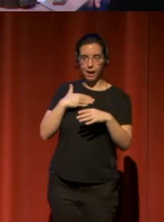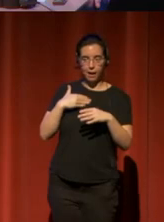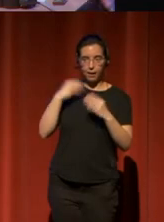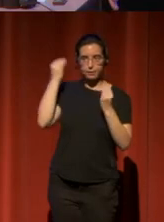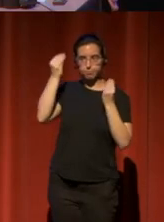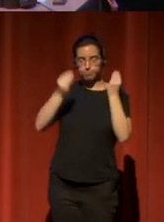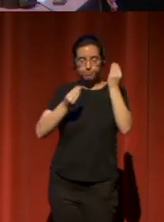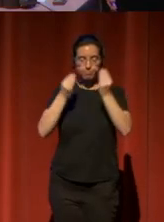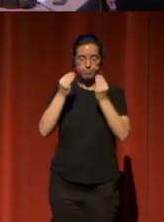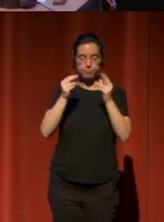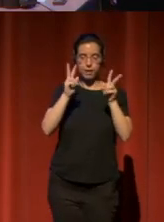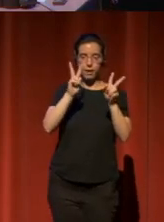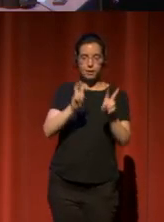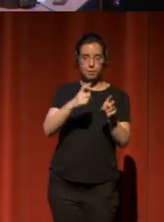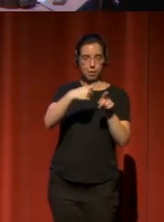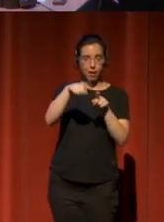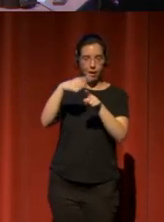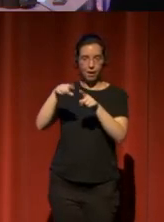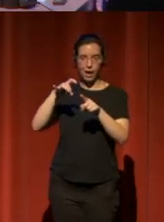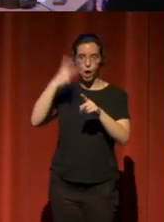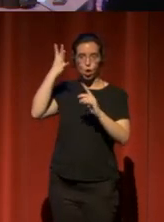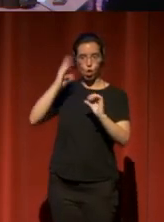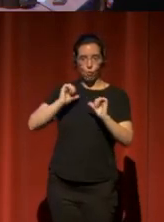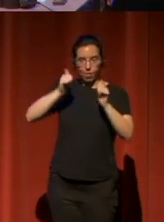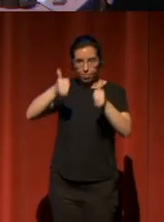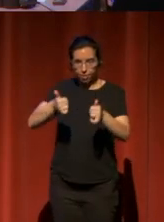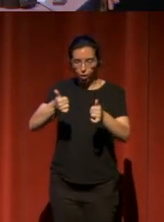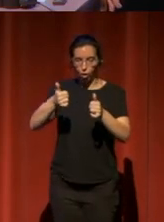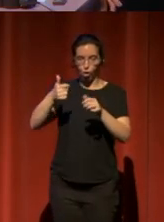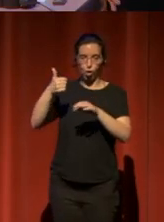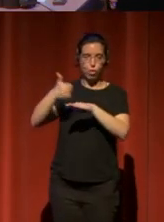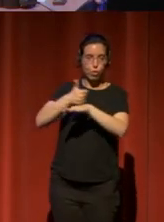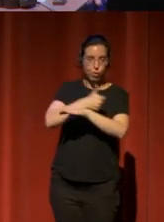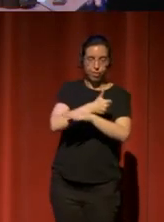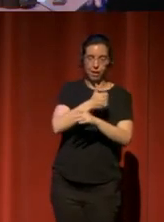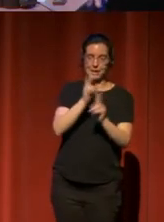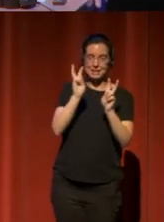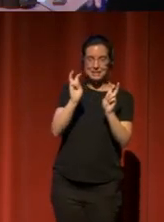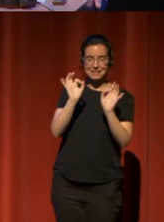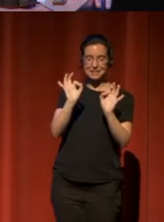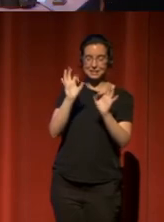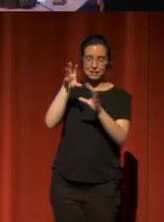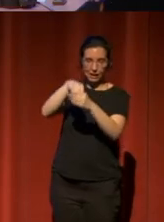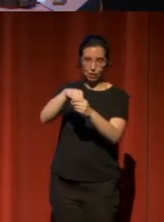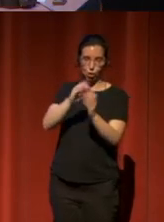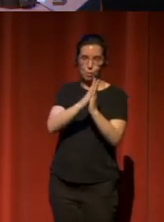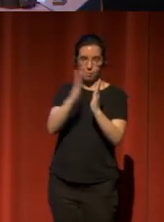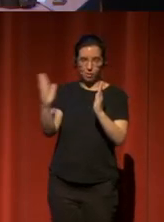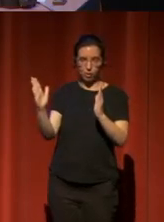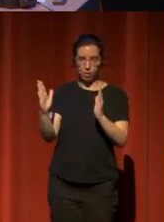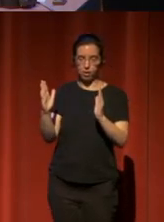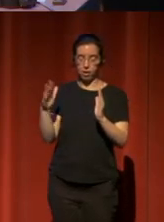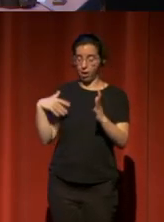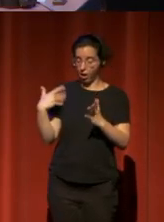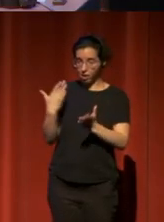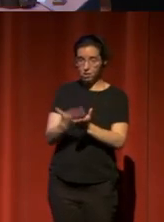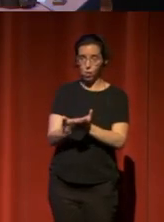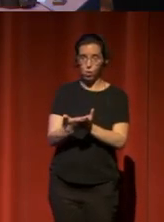a distintos aspectos de la innovación ciudadana, de la innovación en bibliotecas. Hasta este momento